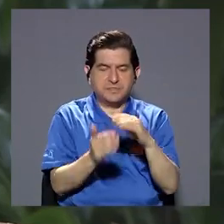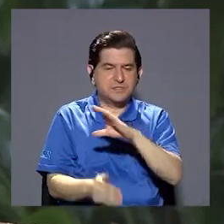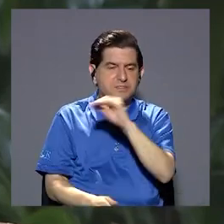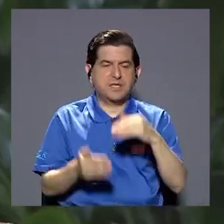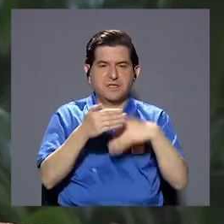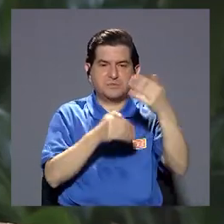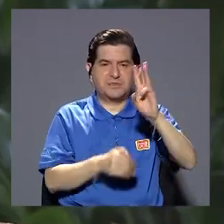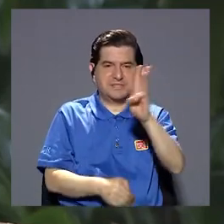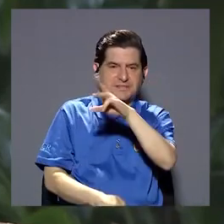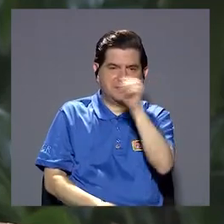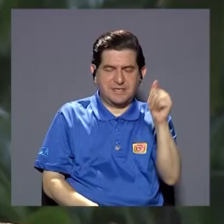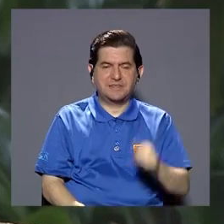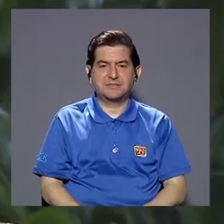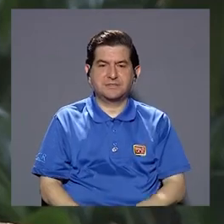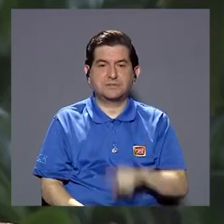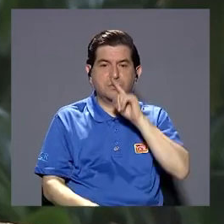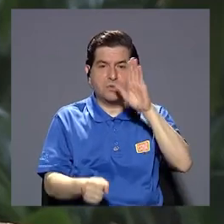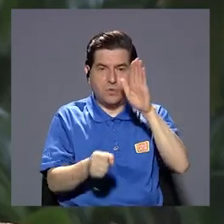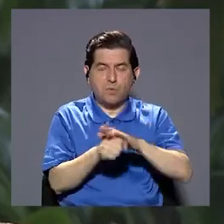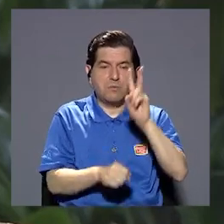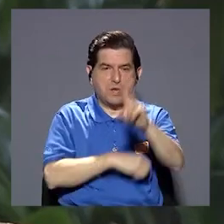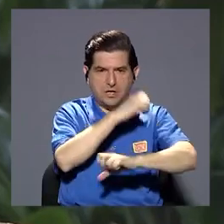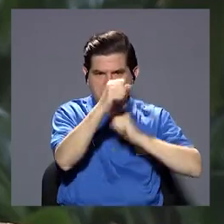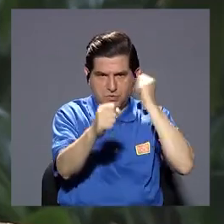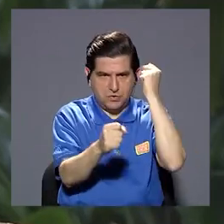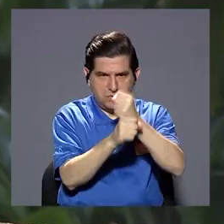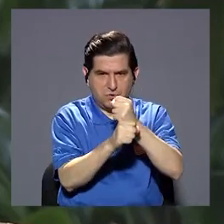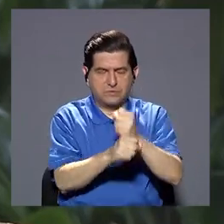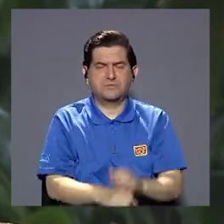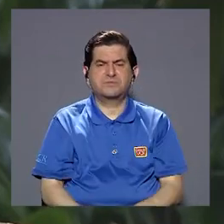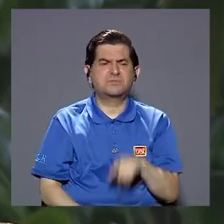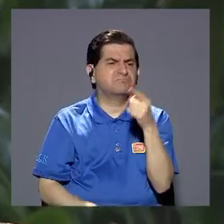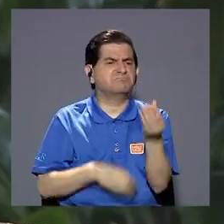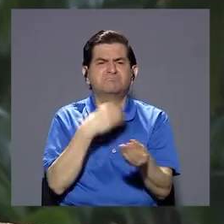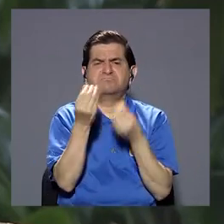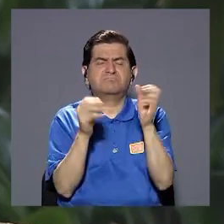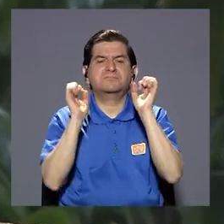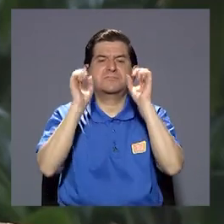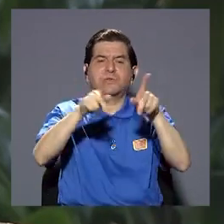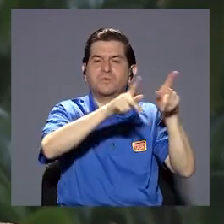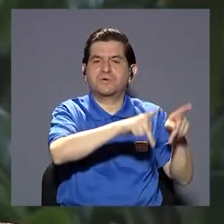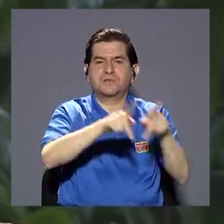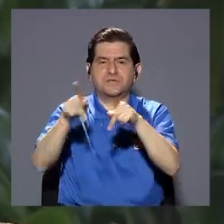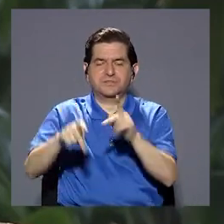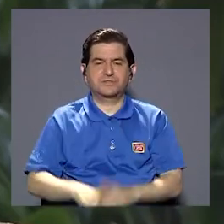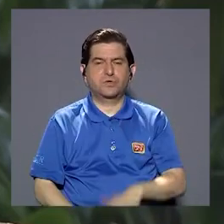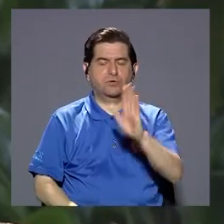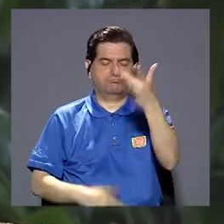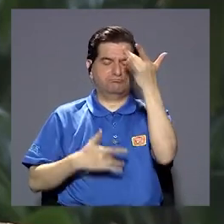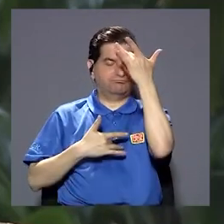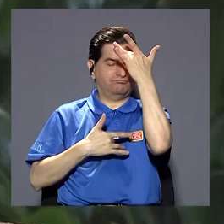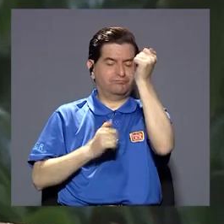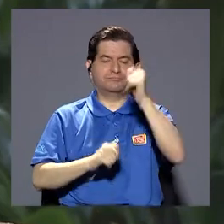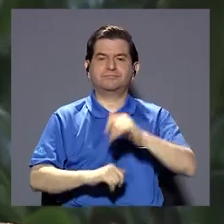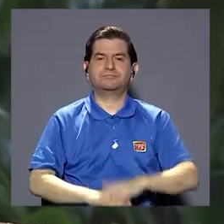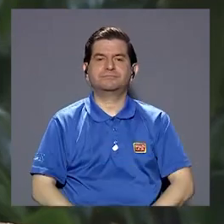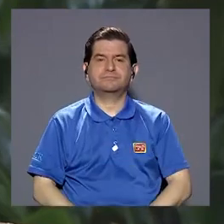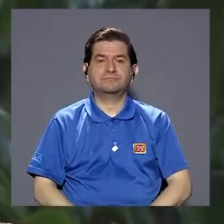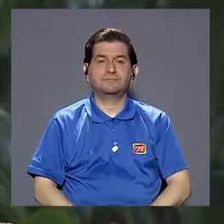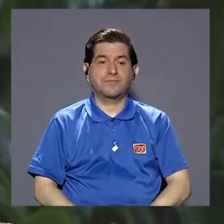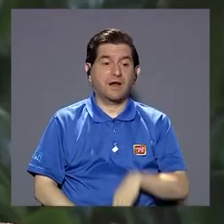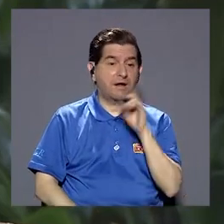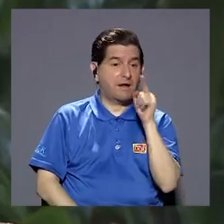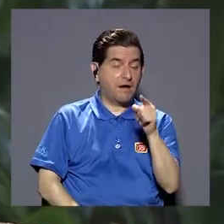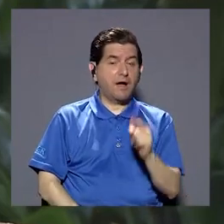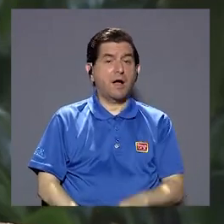sesiones semanales durante cuatro semanas luego los vamos viendo cada dos meses y luego cada seis meses así hasta completar un